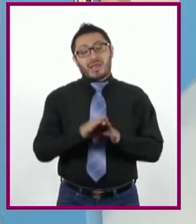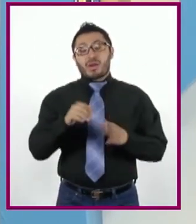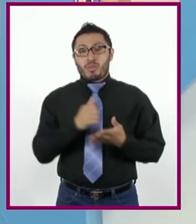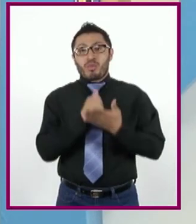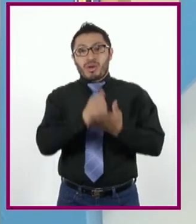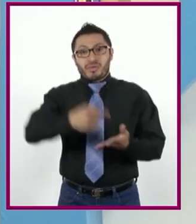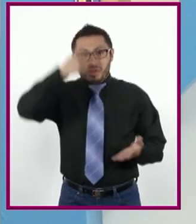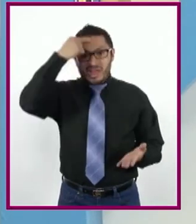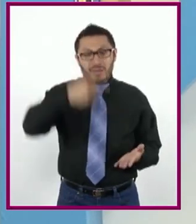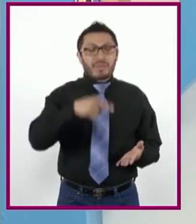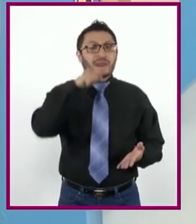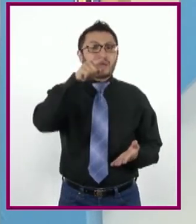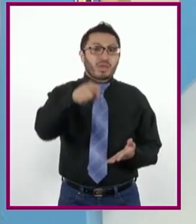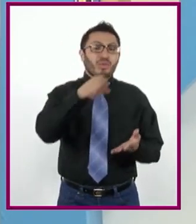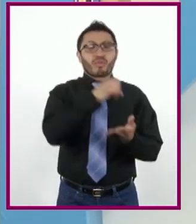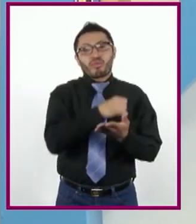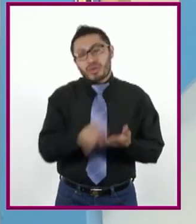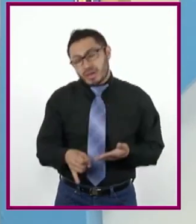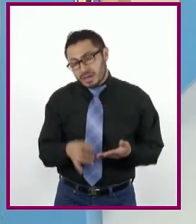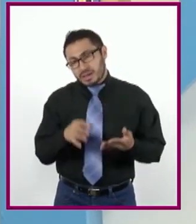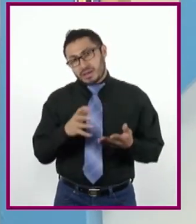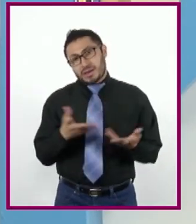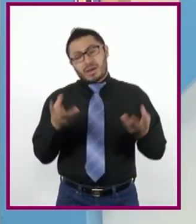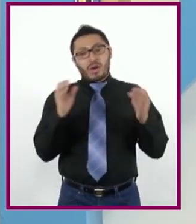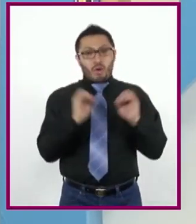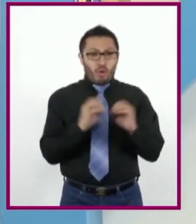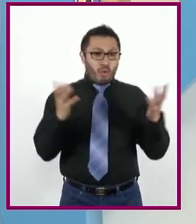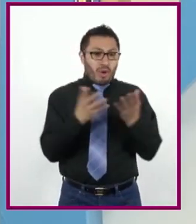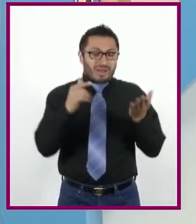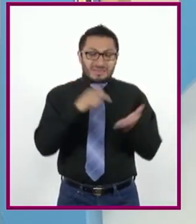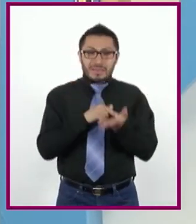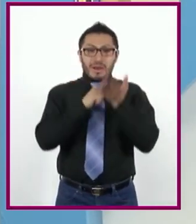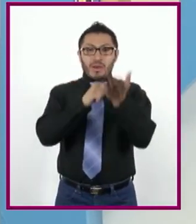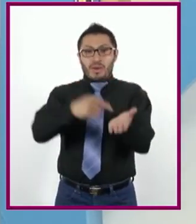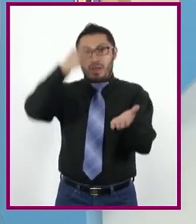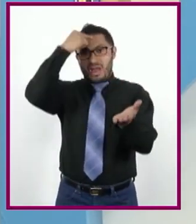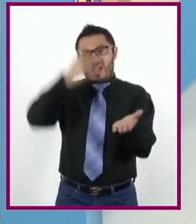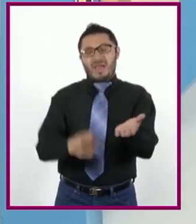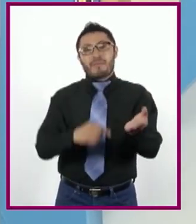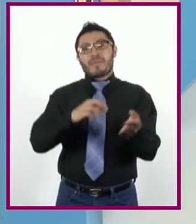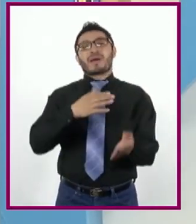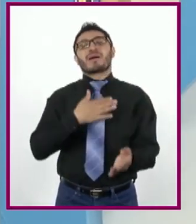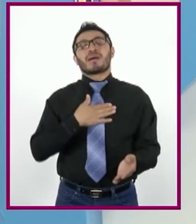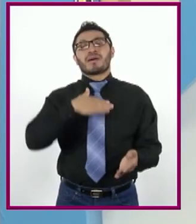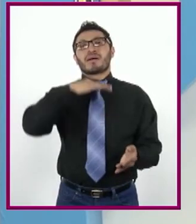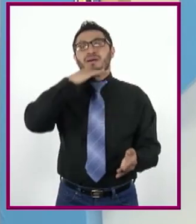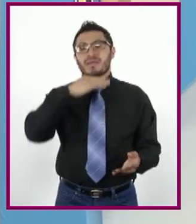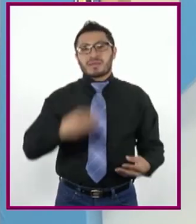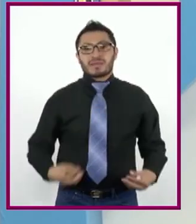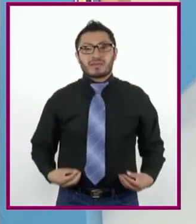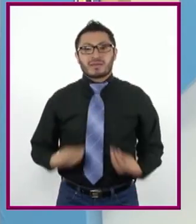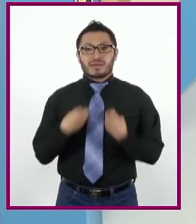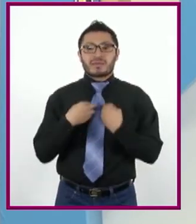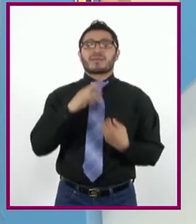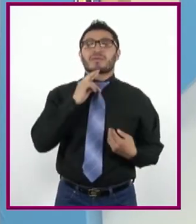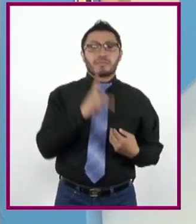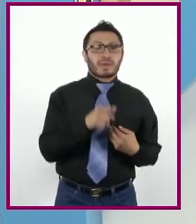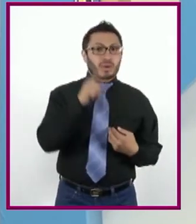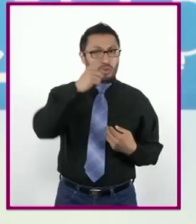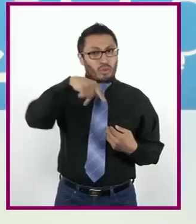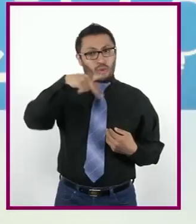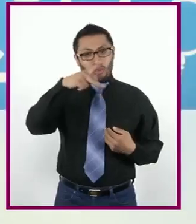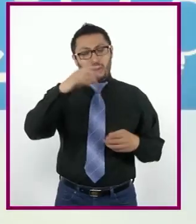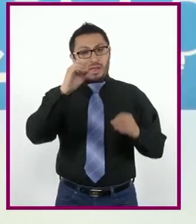toma de decisiones o en la generación de propuestas para mejorar la calidad de vida de ustedes y de sus